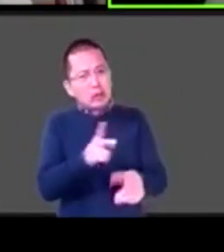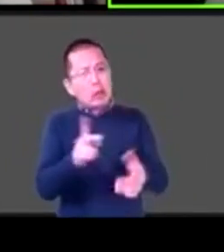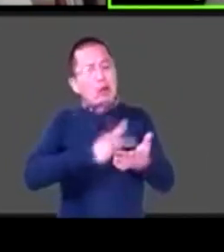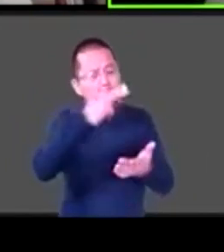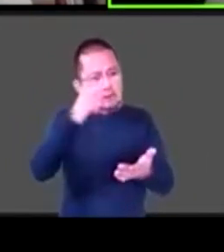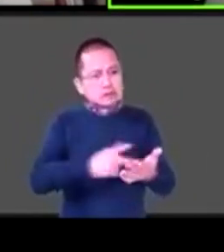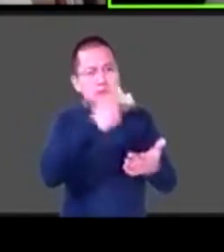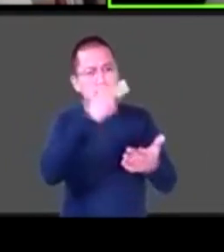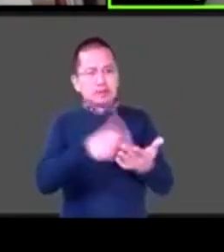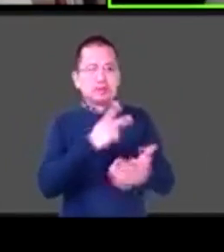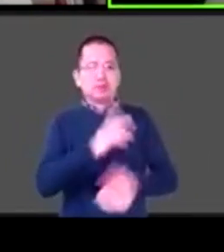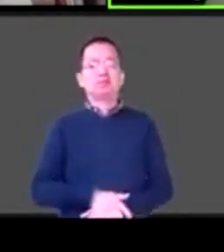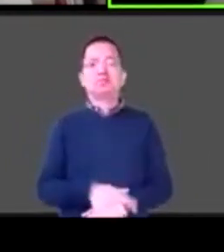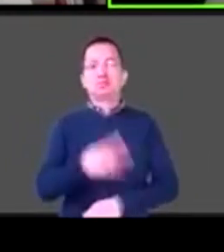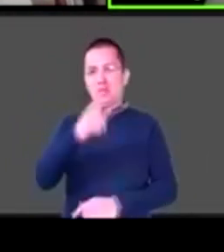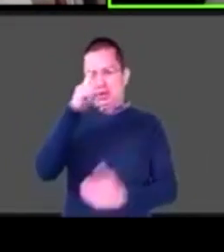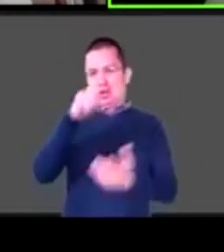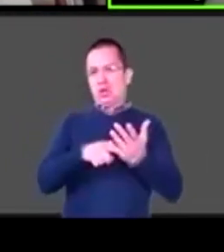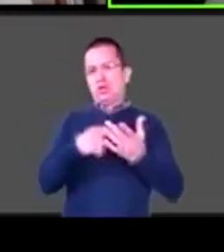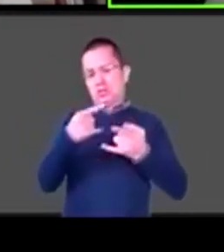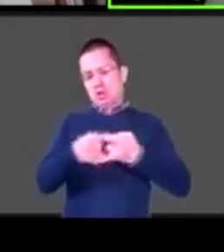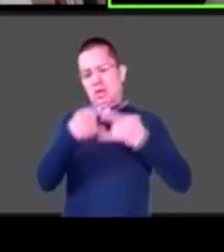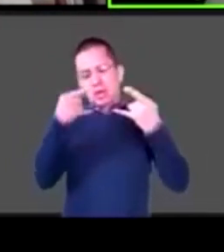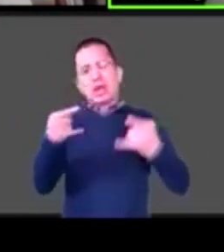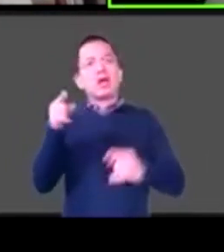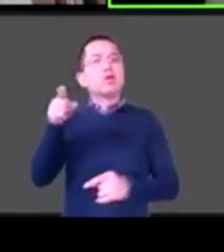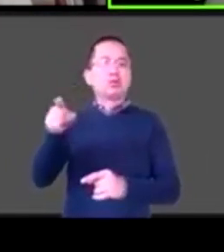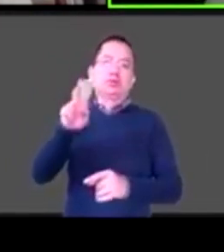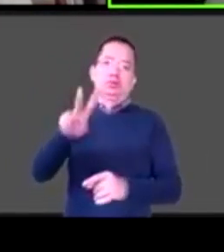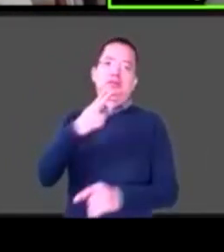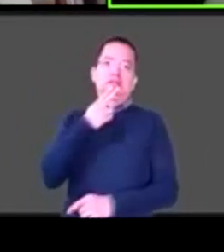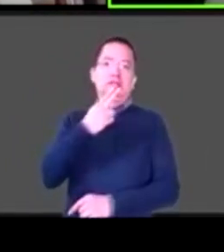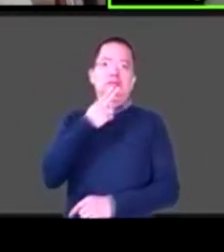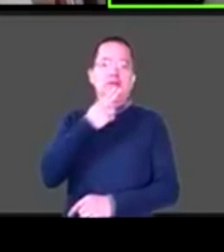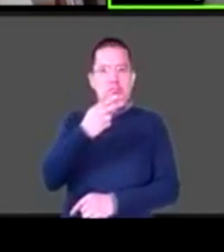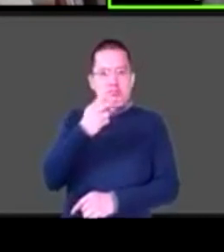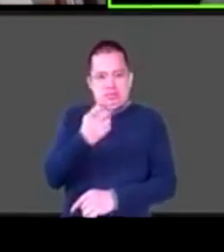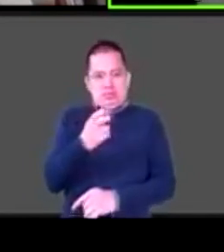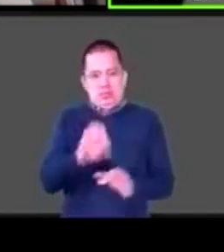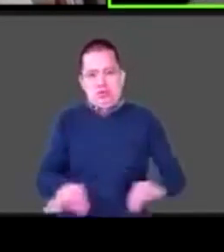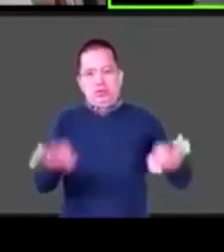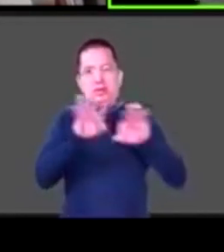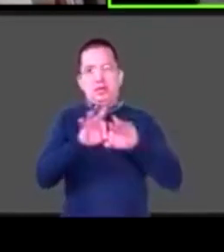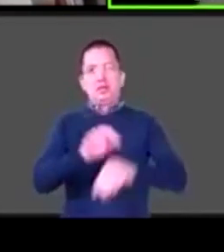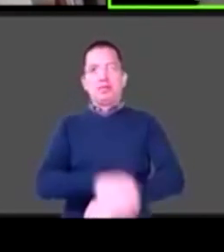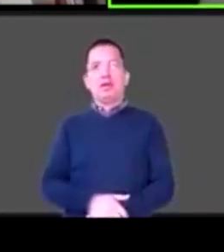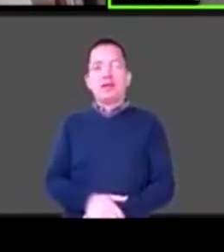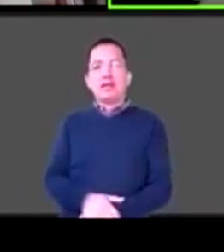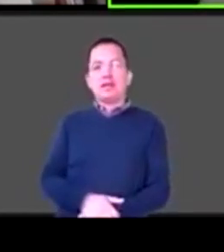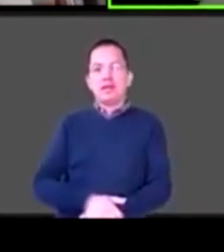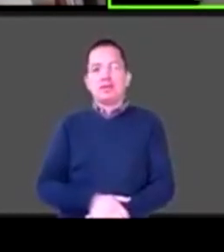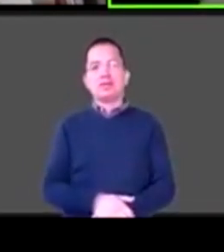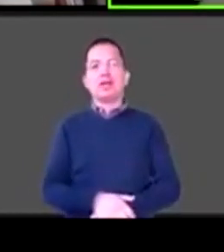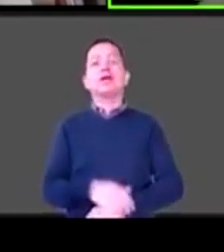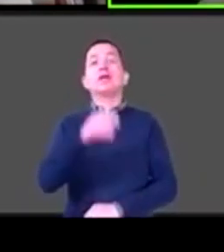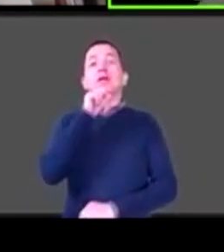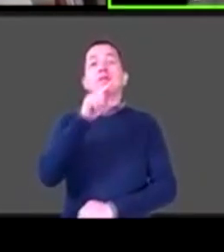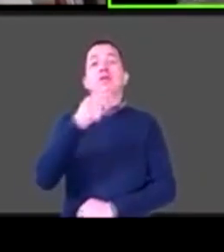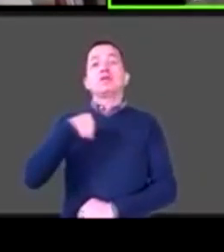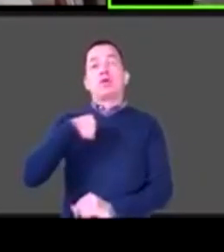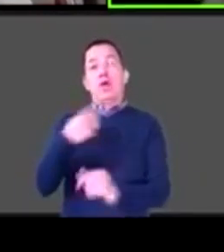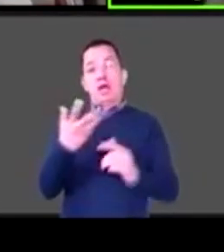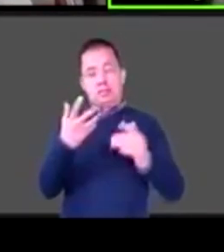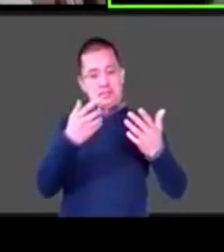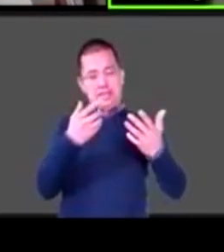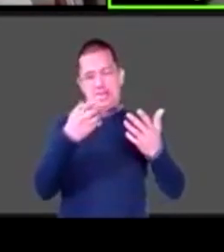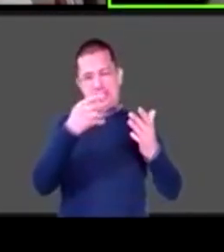un gran recurso para eso y las cosas visuales. También le hice un calendario con los días de